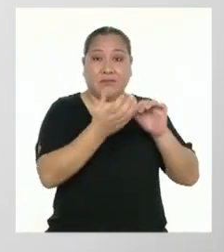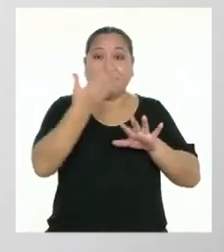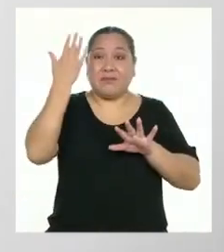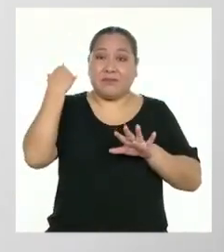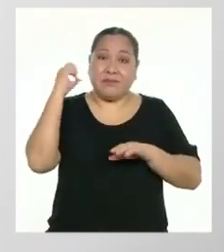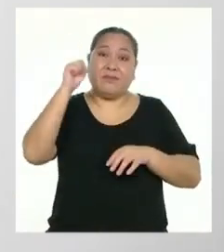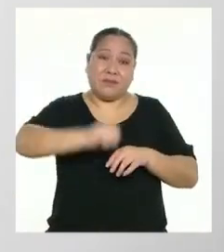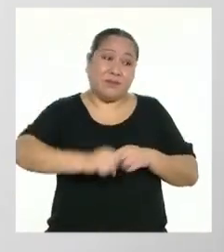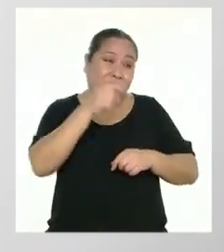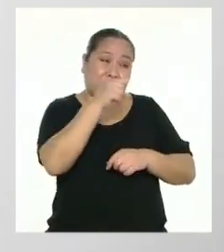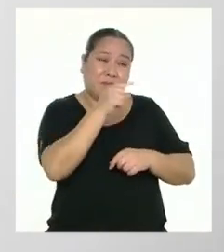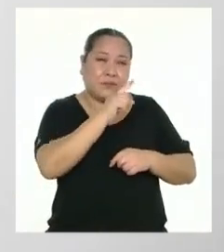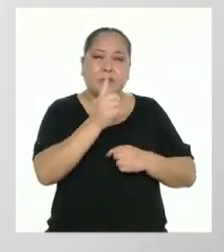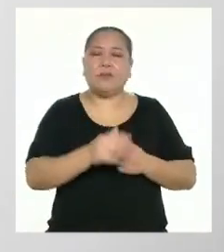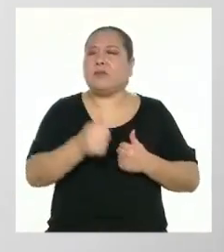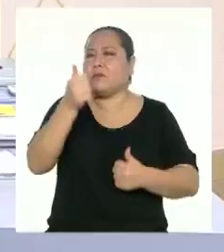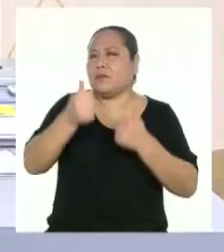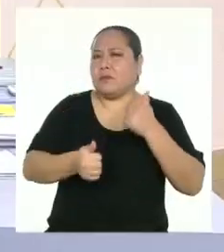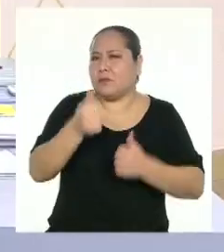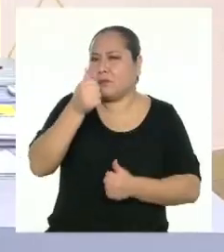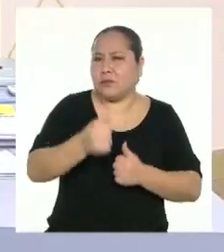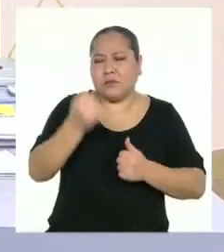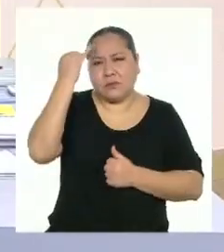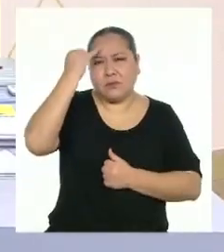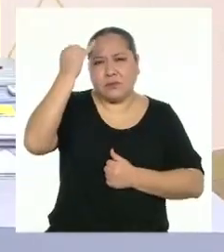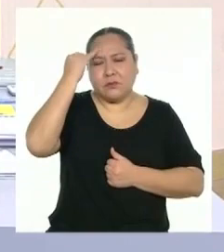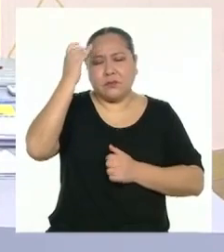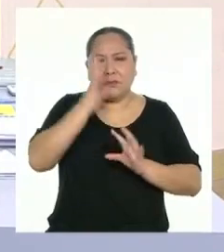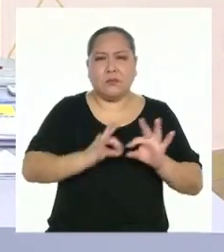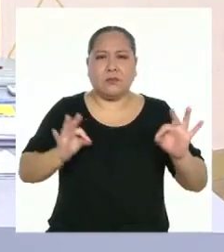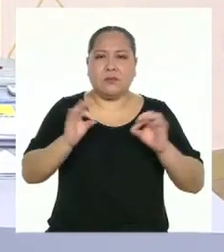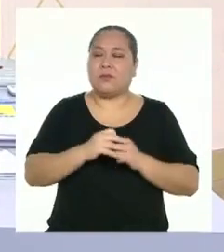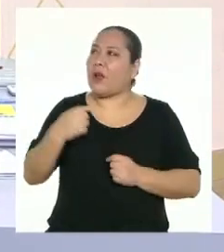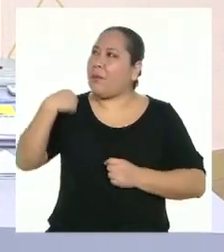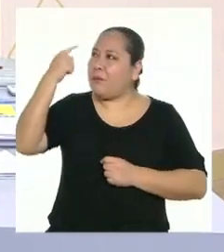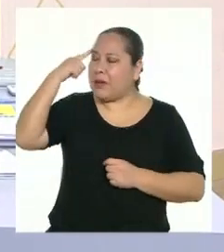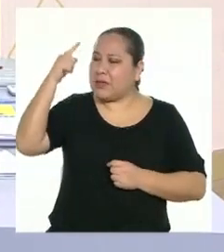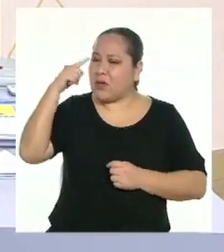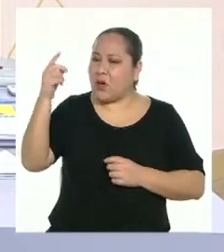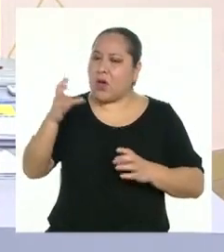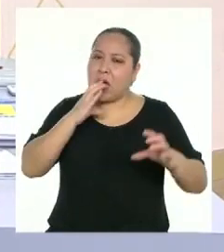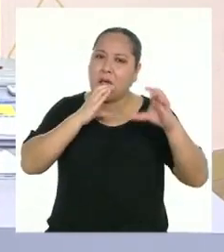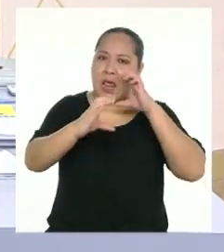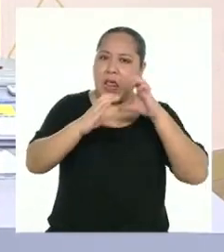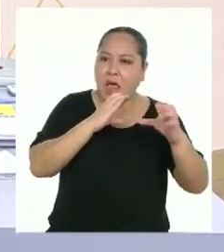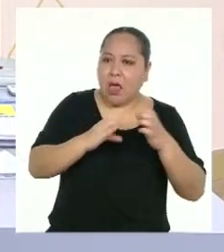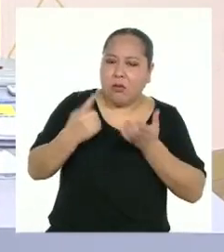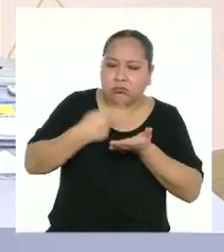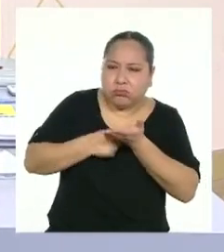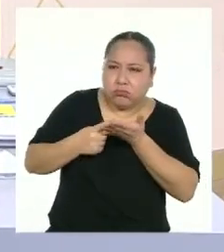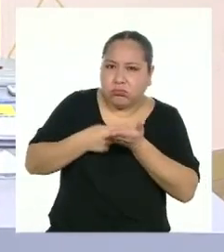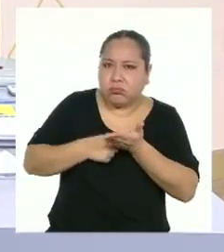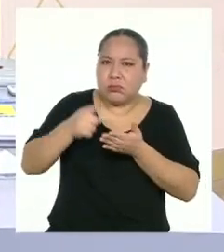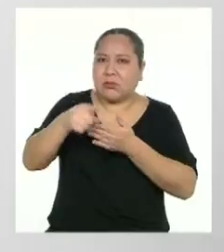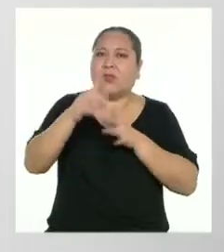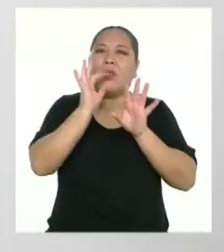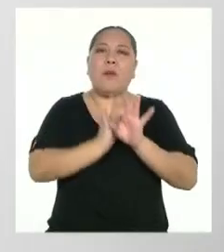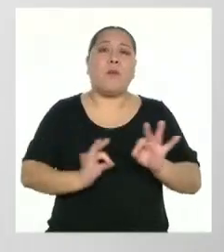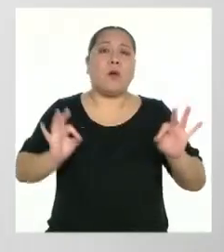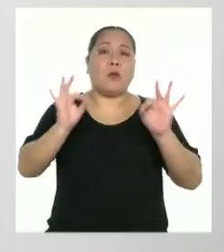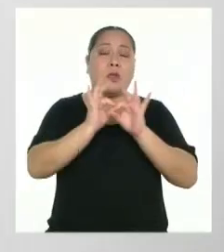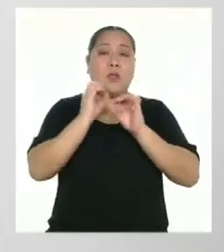anteriores. ¿Cuál sería? Creo que es el diálogo y consenso son claves para afrontar la situación.